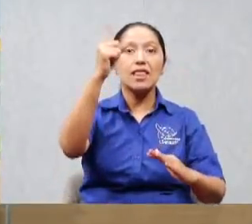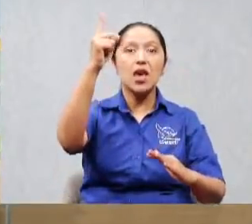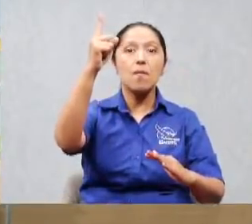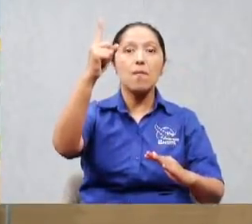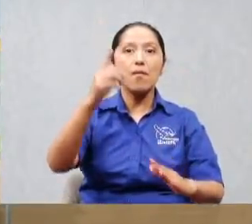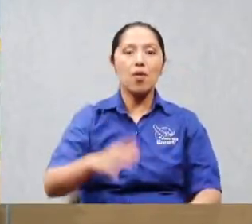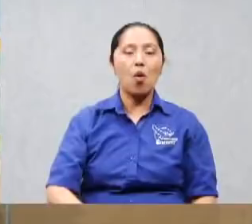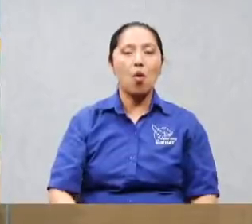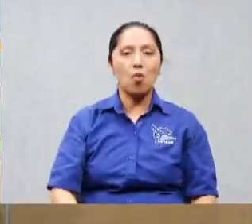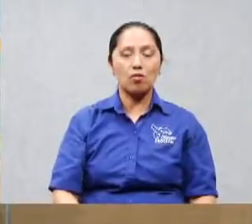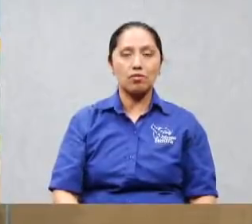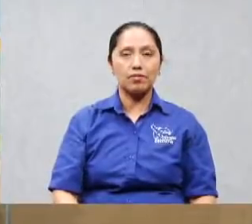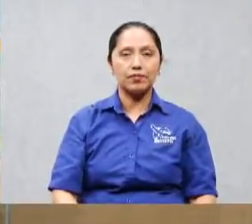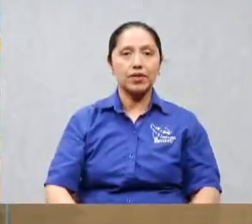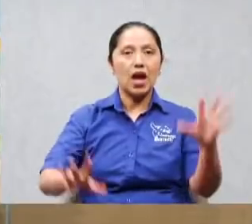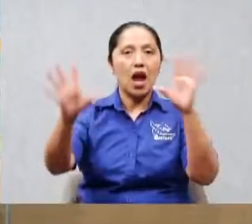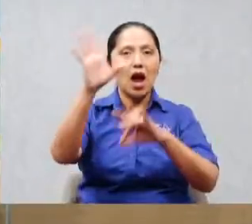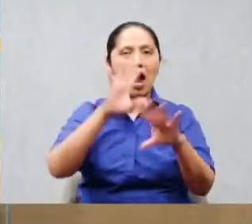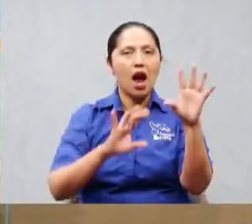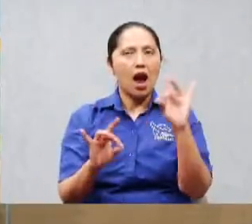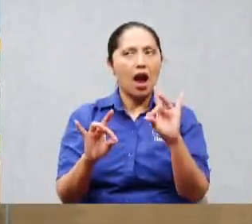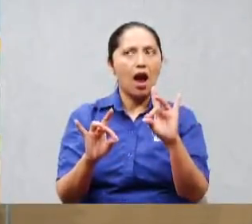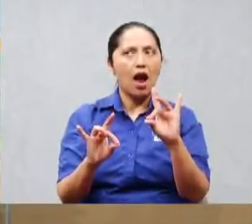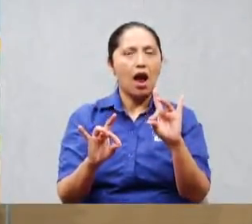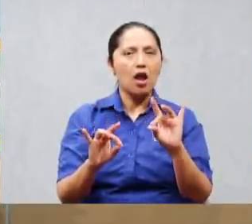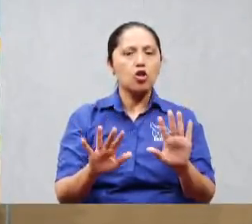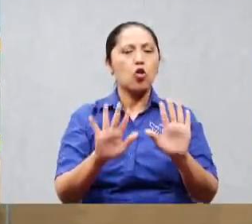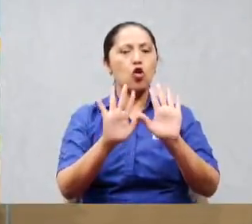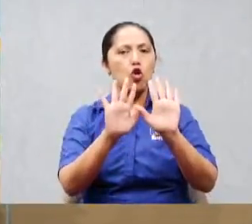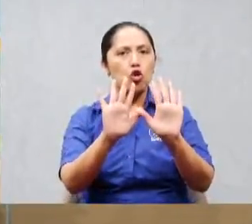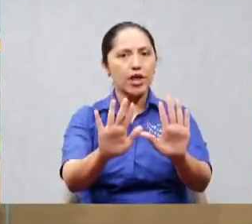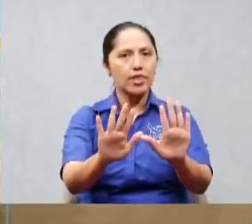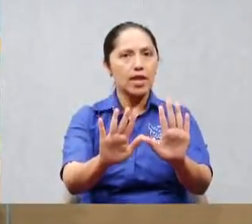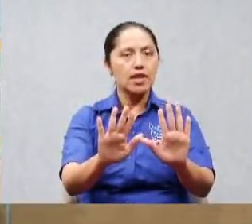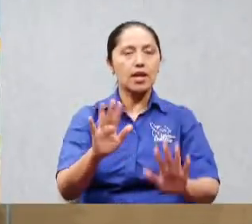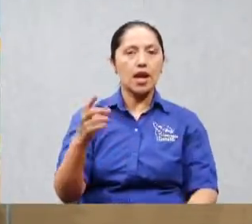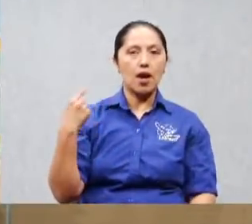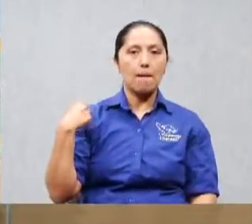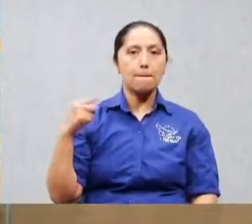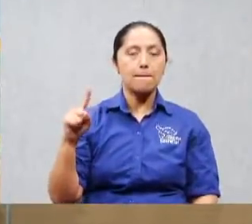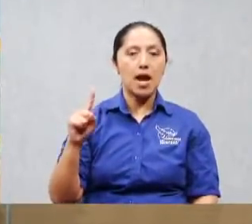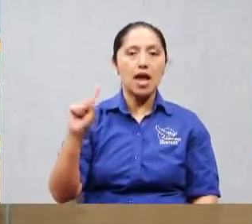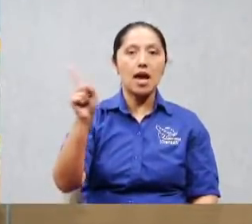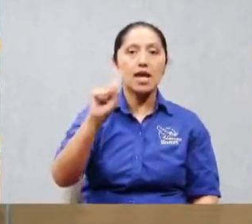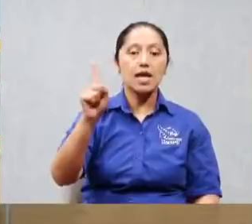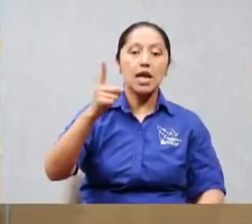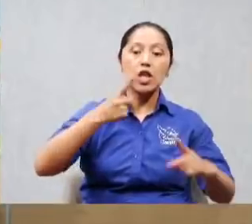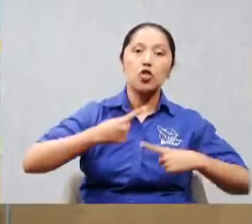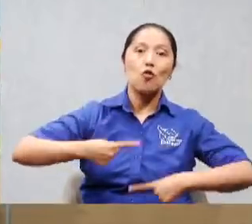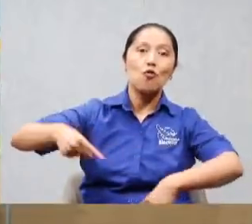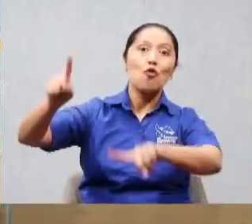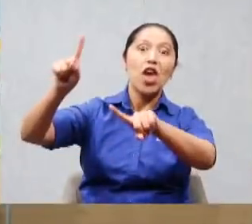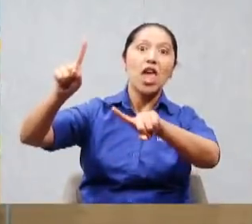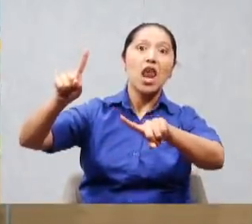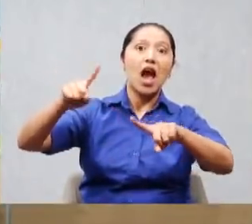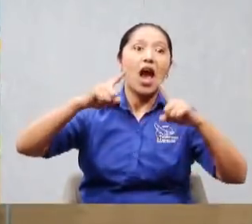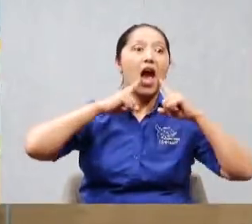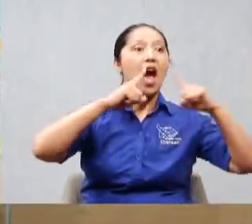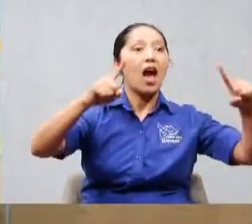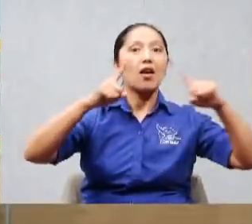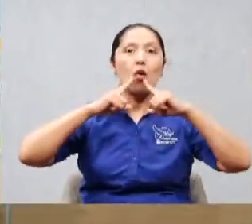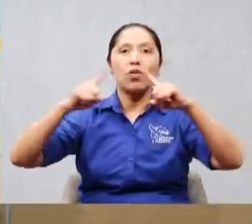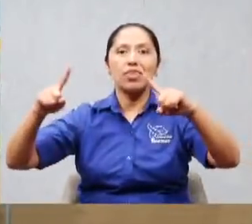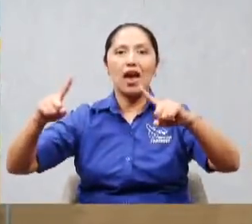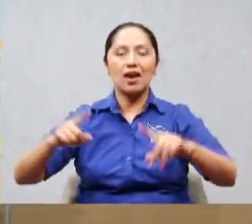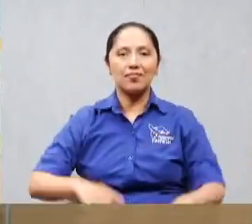algo lo detenían para salir pero que lo empujó que fue lo que derribó su pensamiento que fue